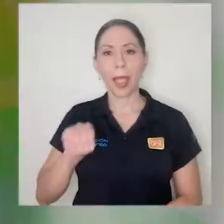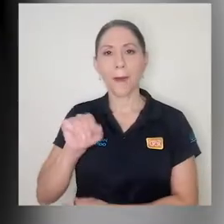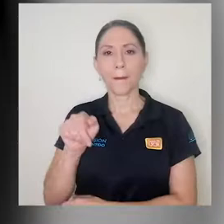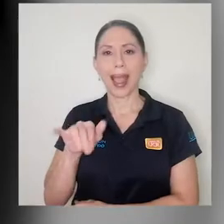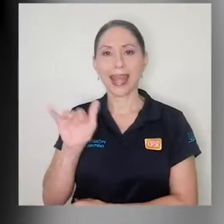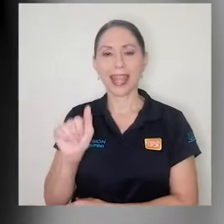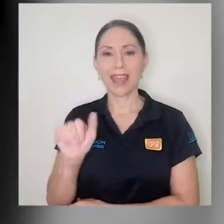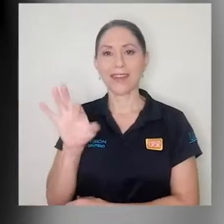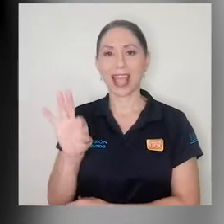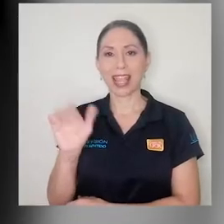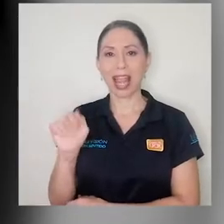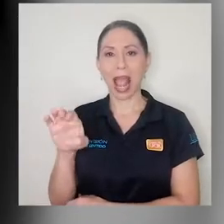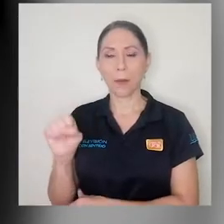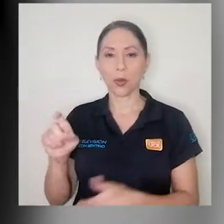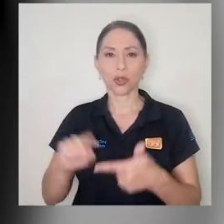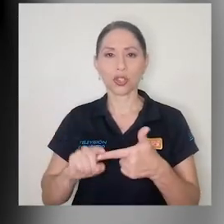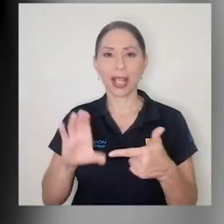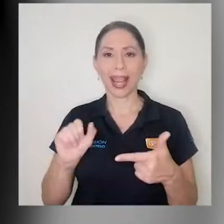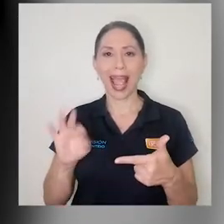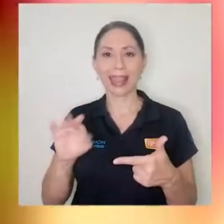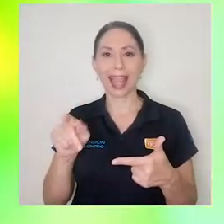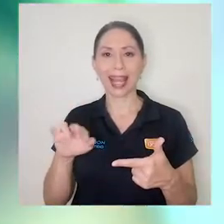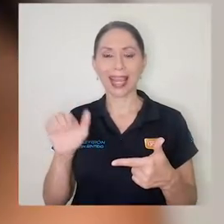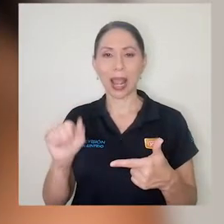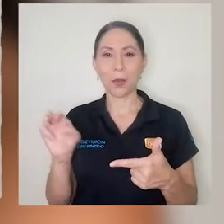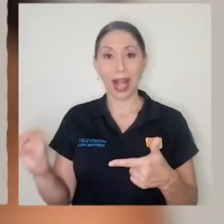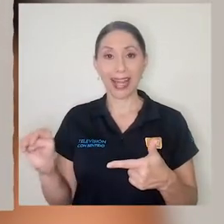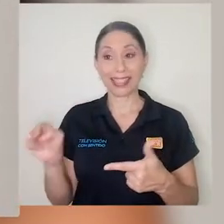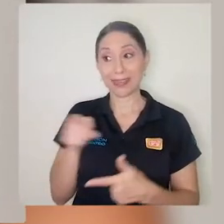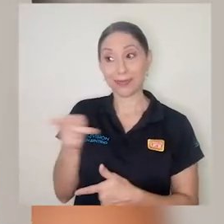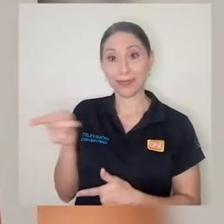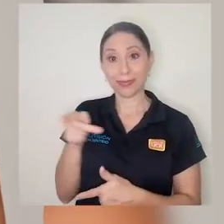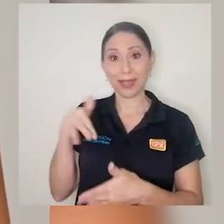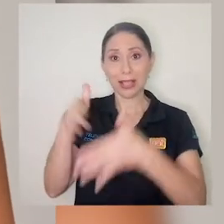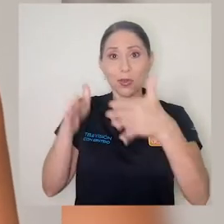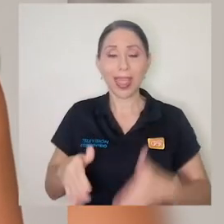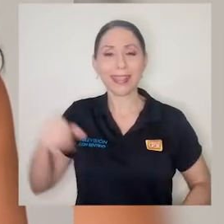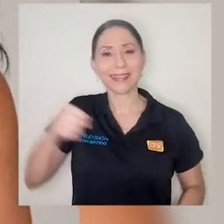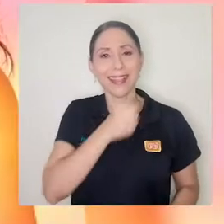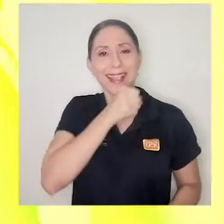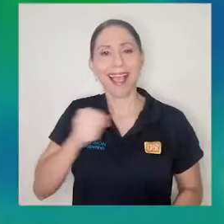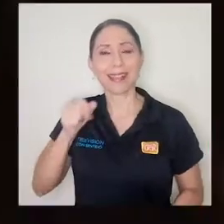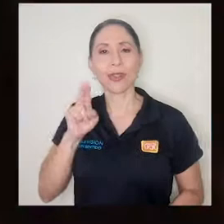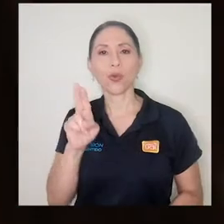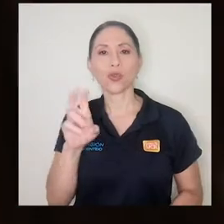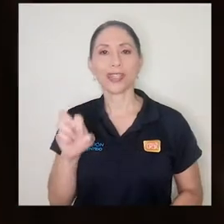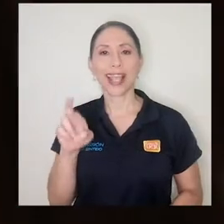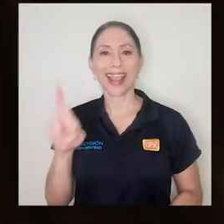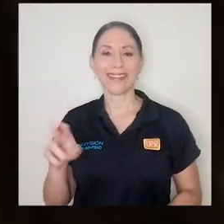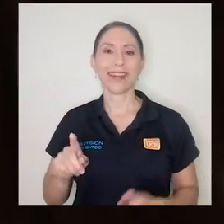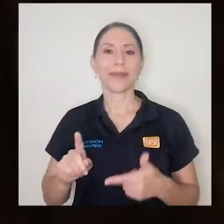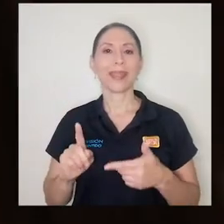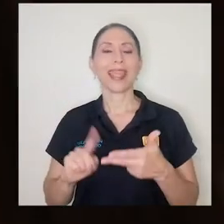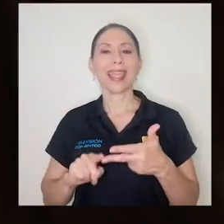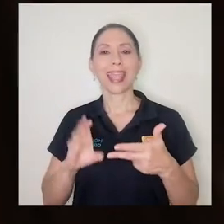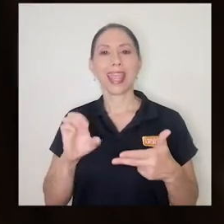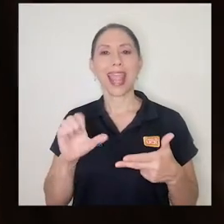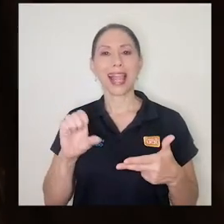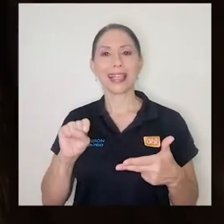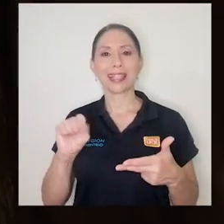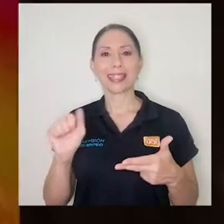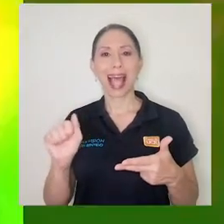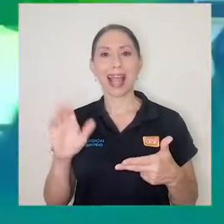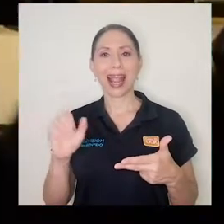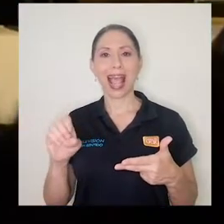María Fernanda Campos y Catalina Morales son estudiantes de canto de la UCR y Elsa Castro de la Universidad